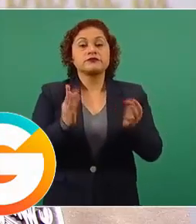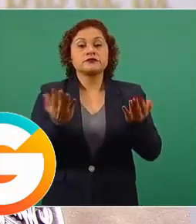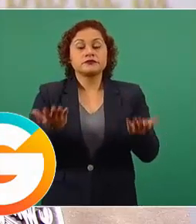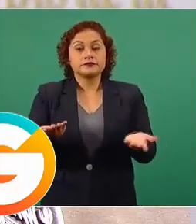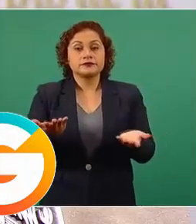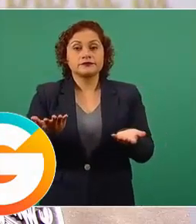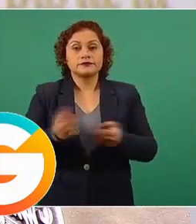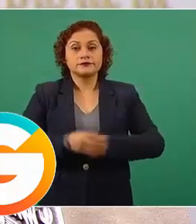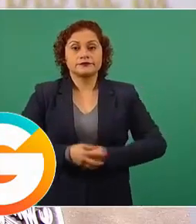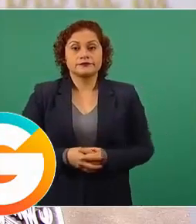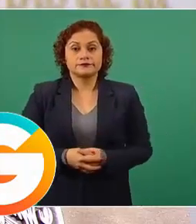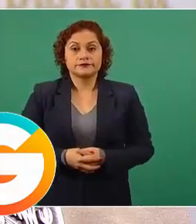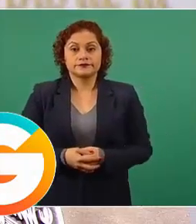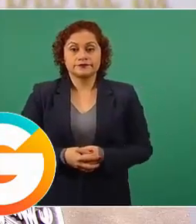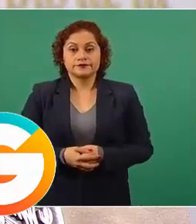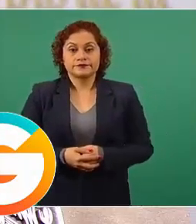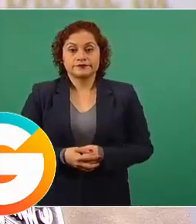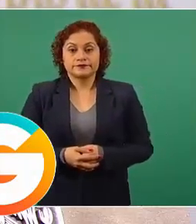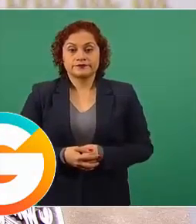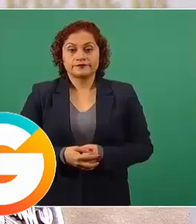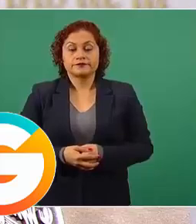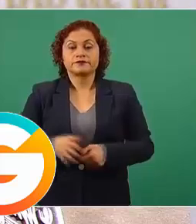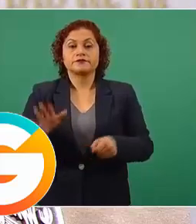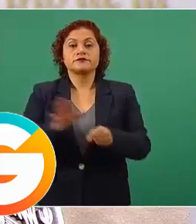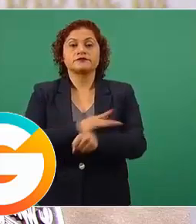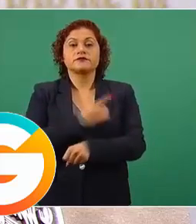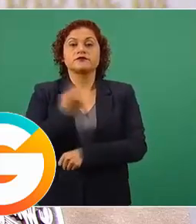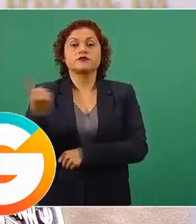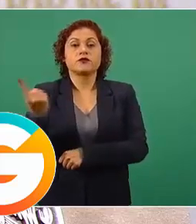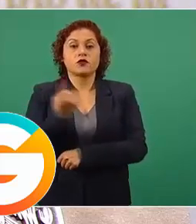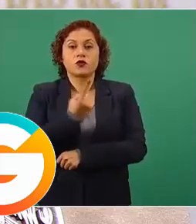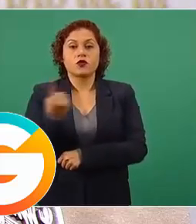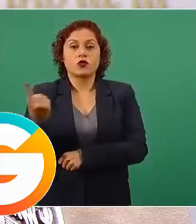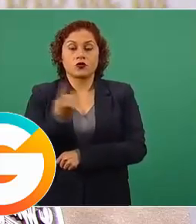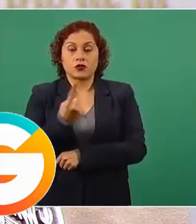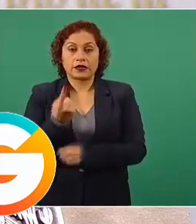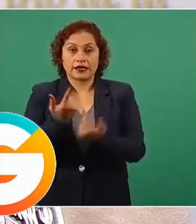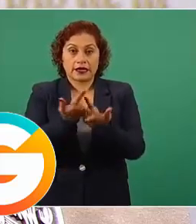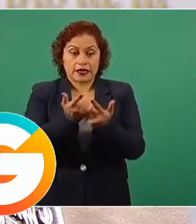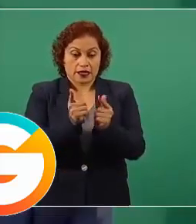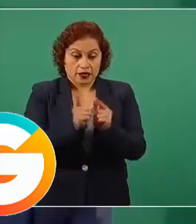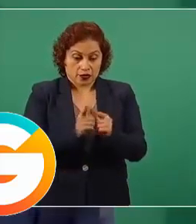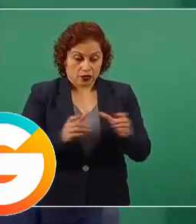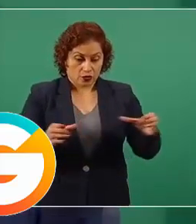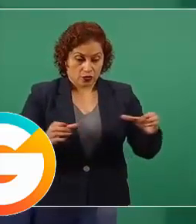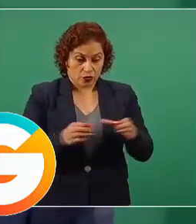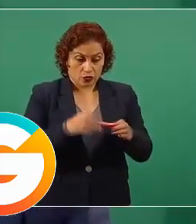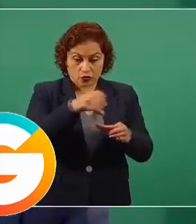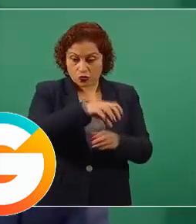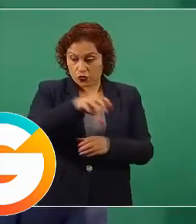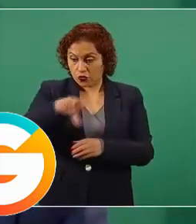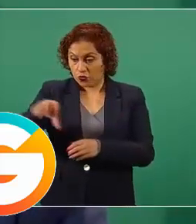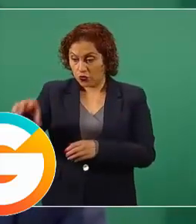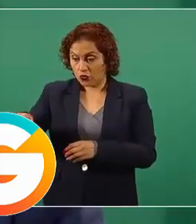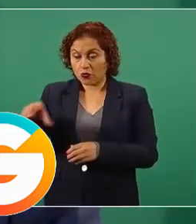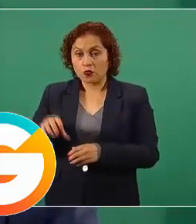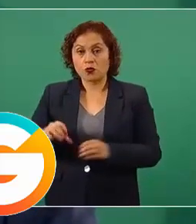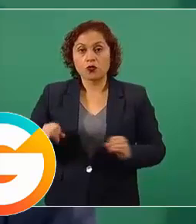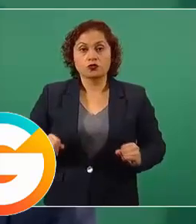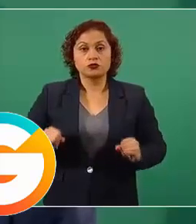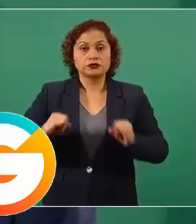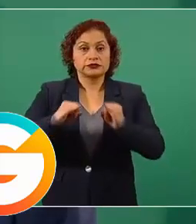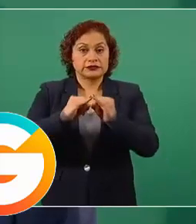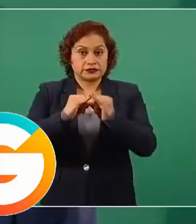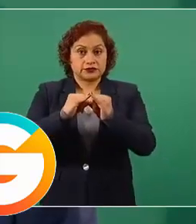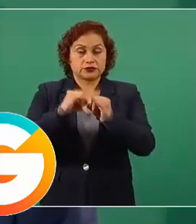las instituciones electorales están buscando ser cada